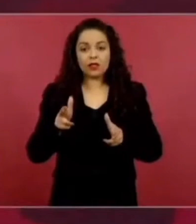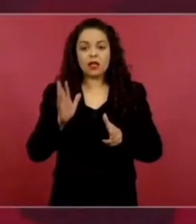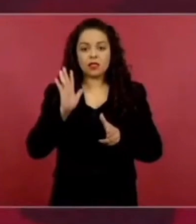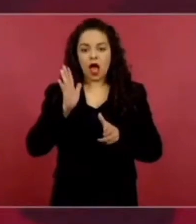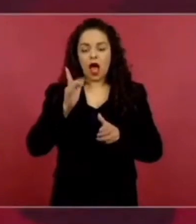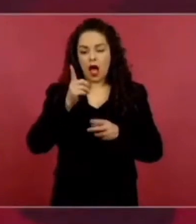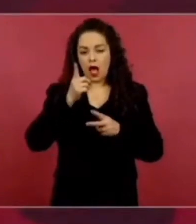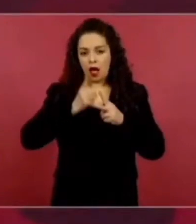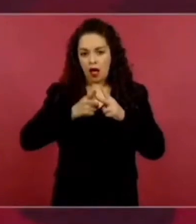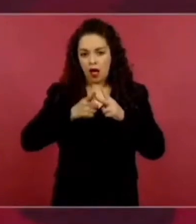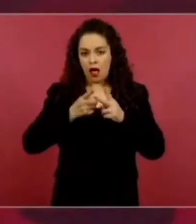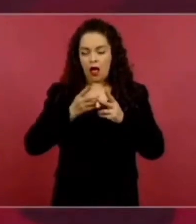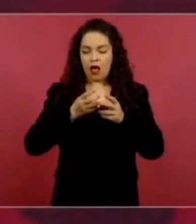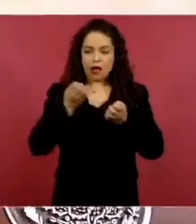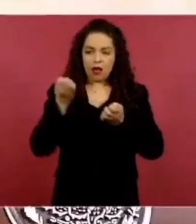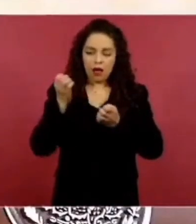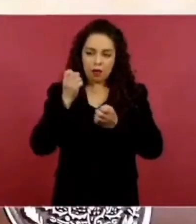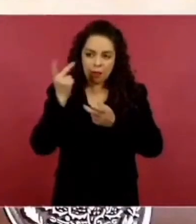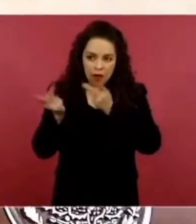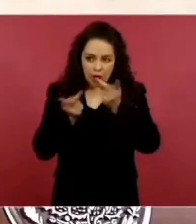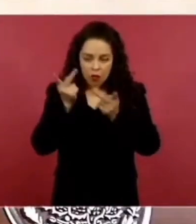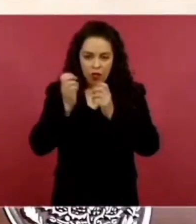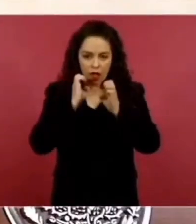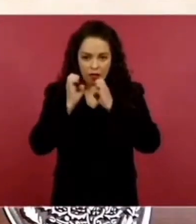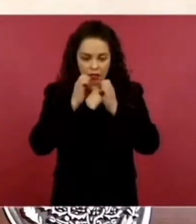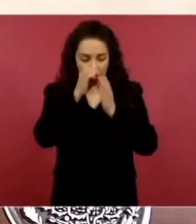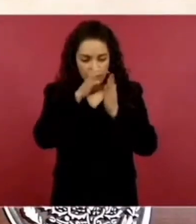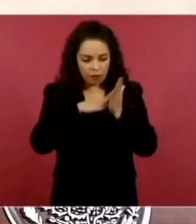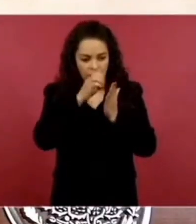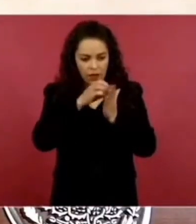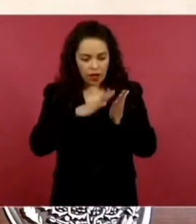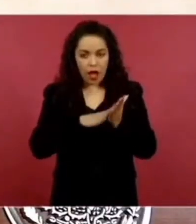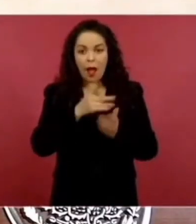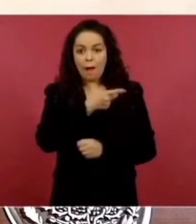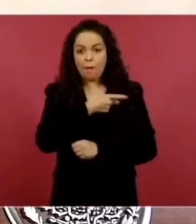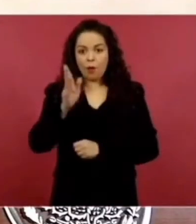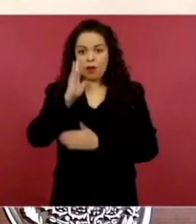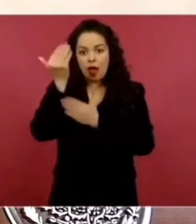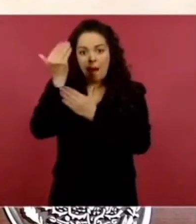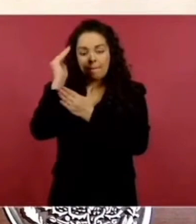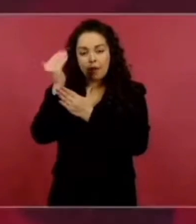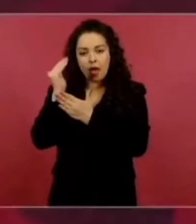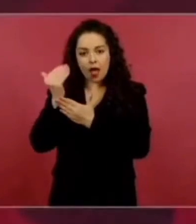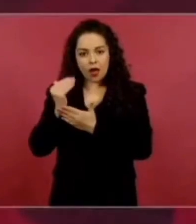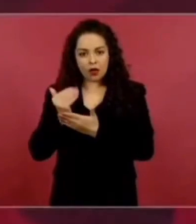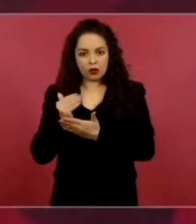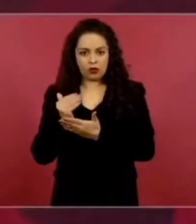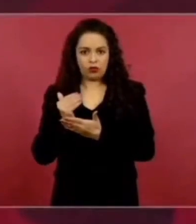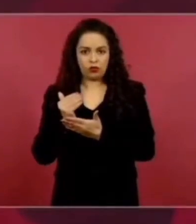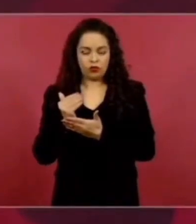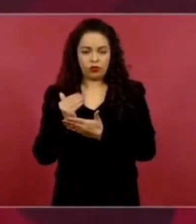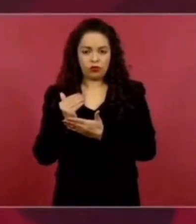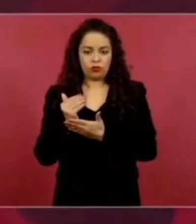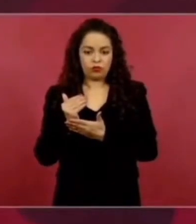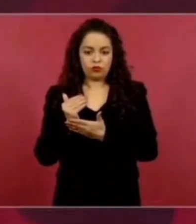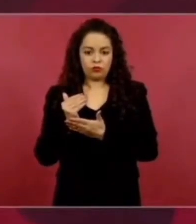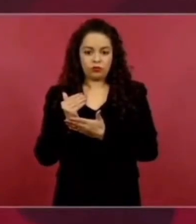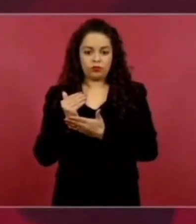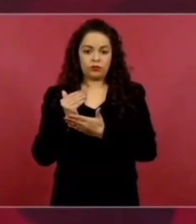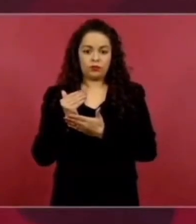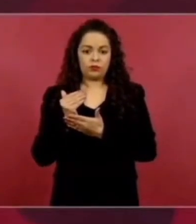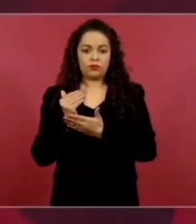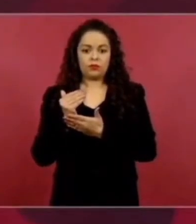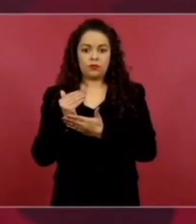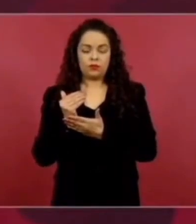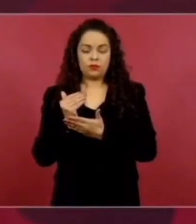estamos dándole respuesta a la gente,